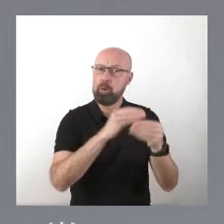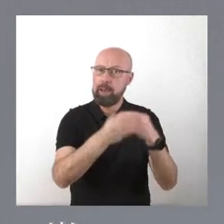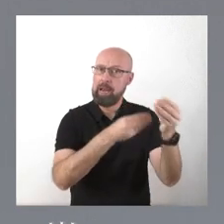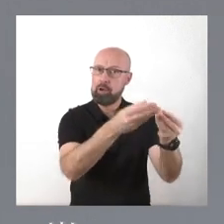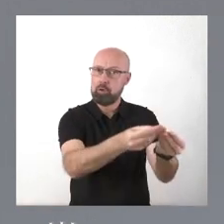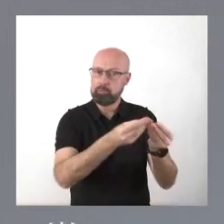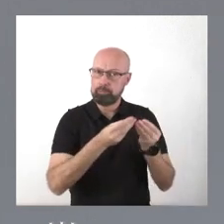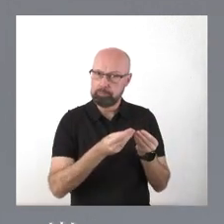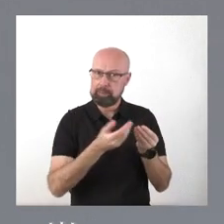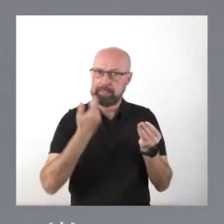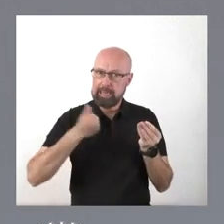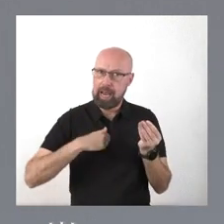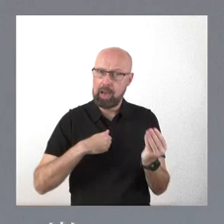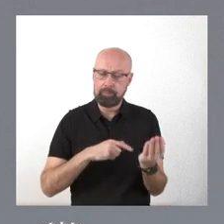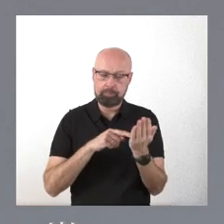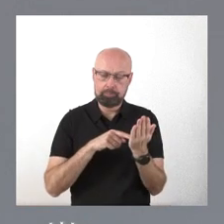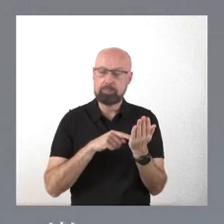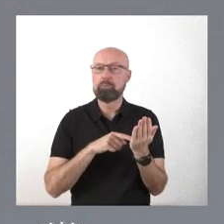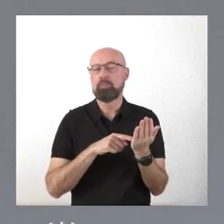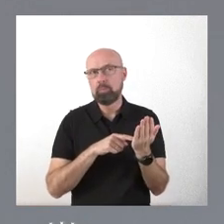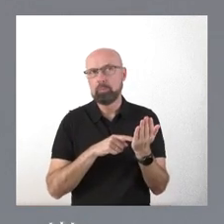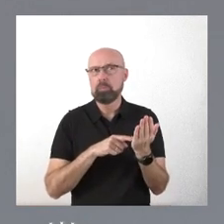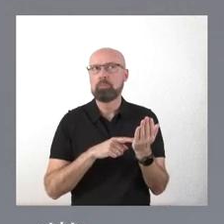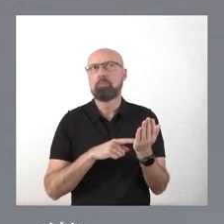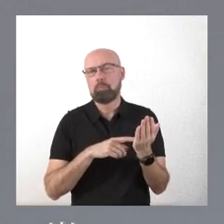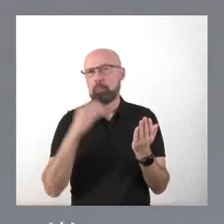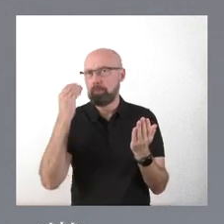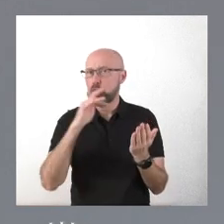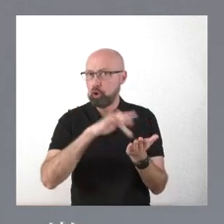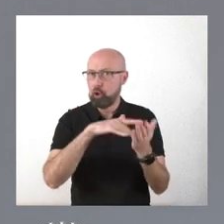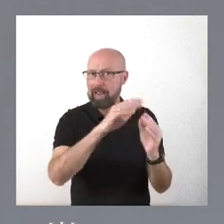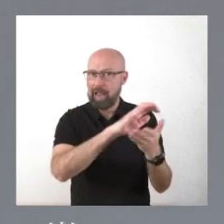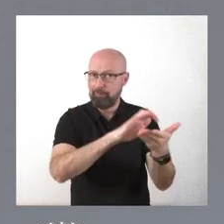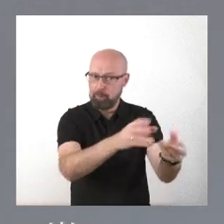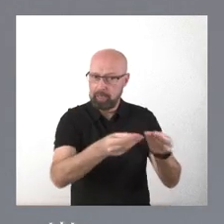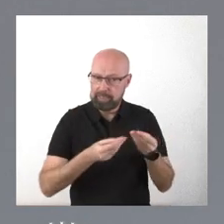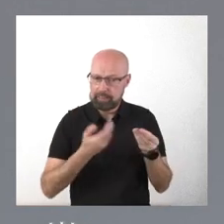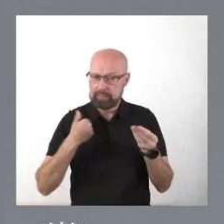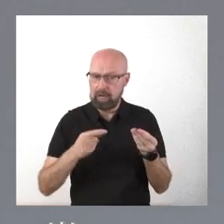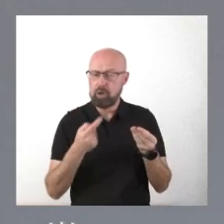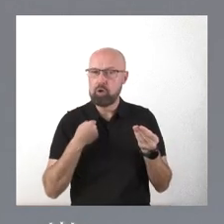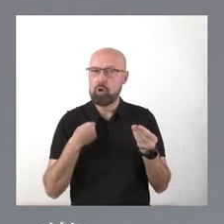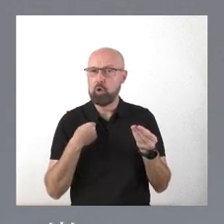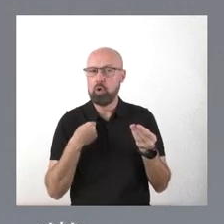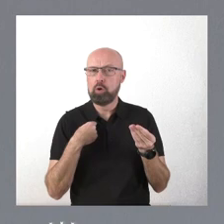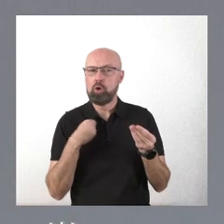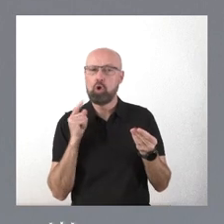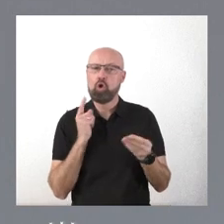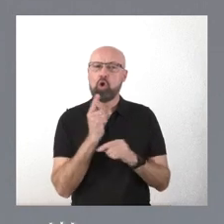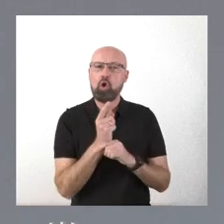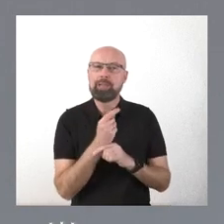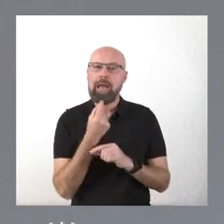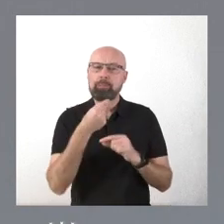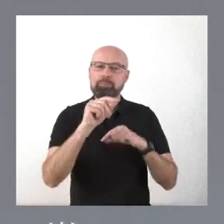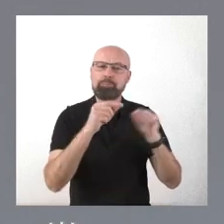desde luego será difícil, será muy difícil que yo tenga que plantear alguna objeción. Será muy difícil